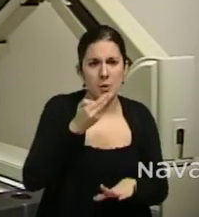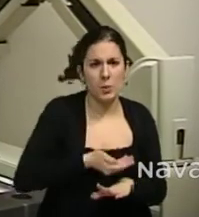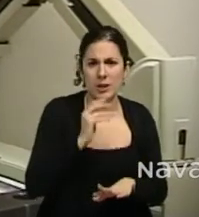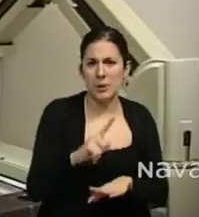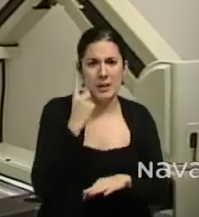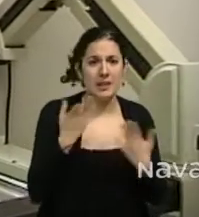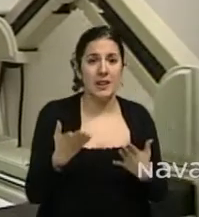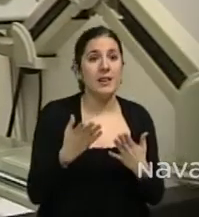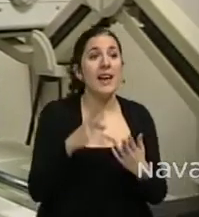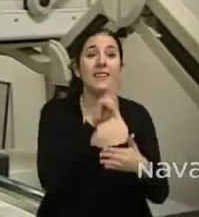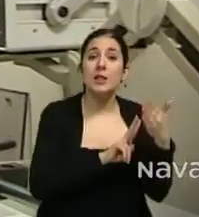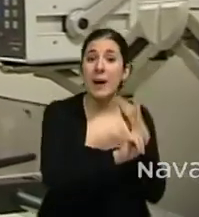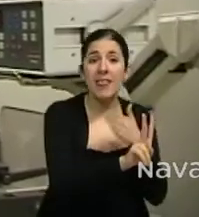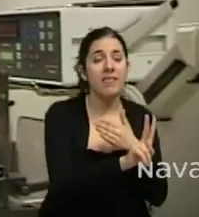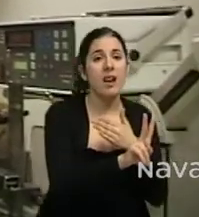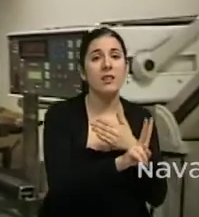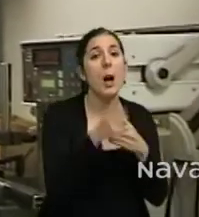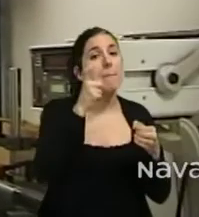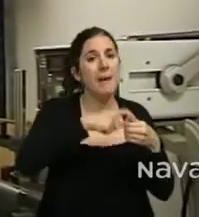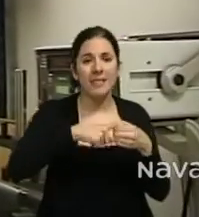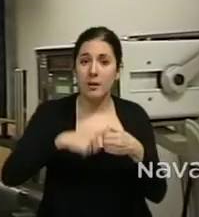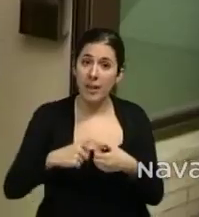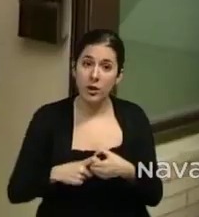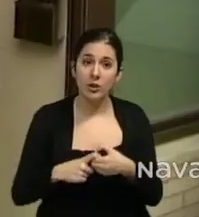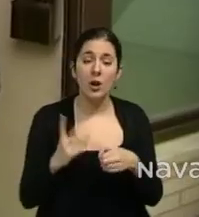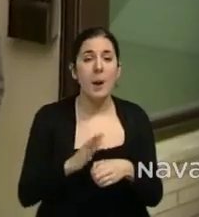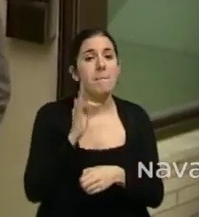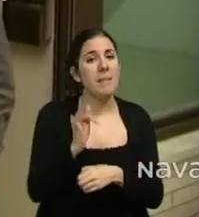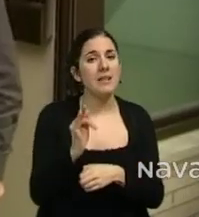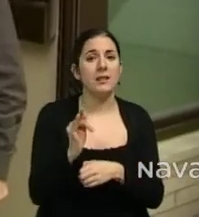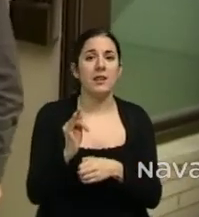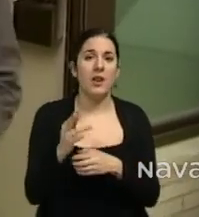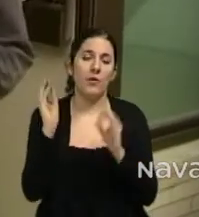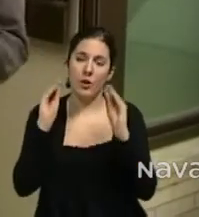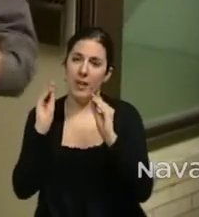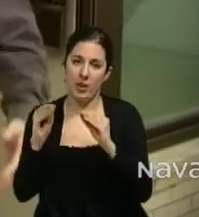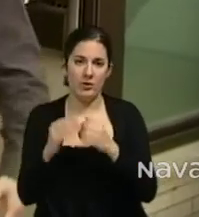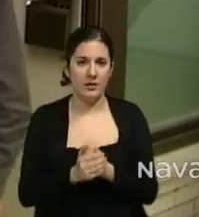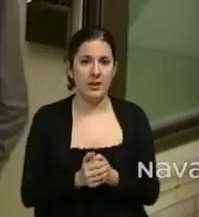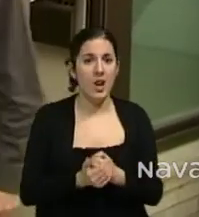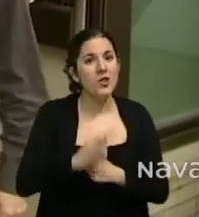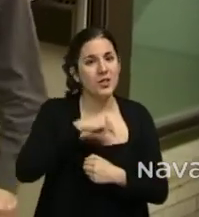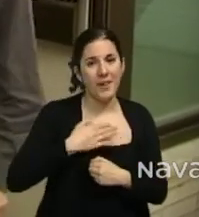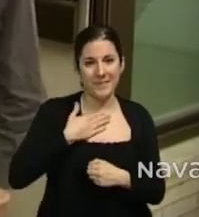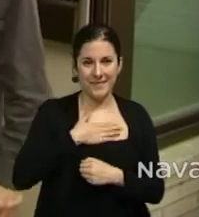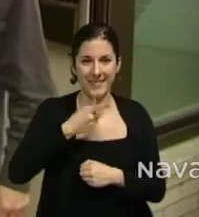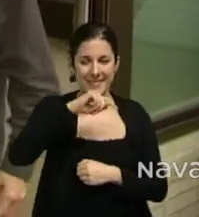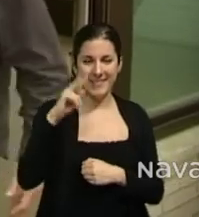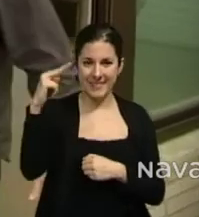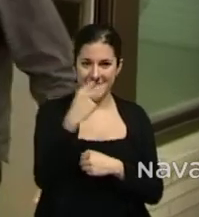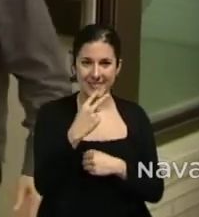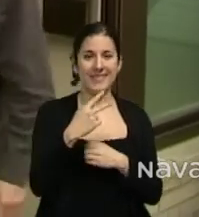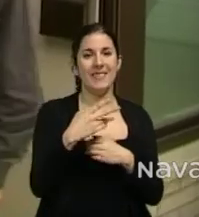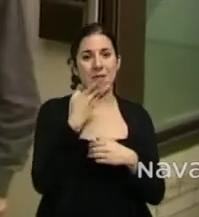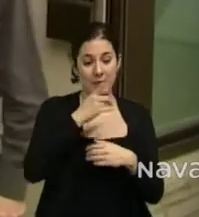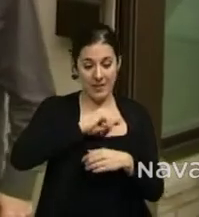transparencia, por otro lado la participación, por otro lado la formación. Bueno, estamos encantados de que nos hayáis conocido y nada